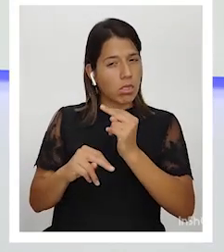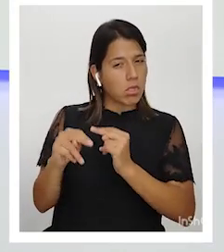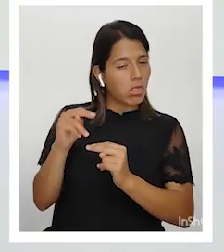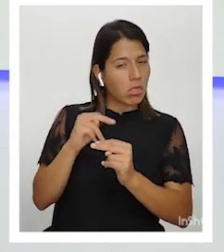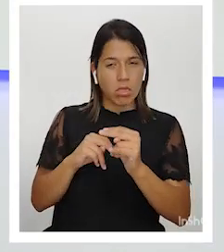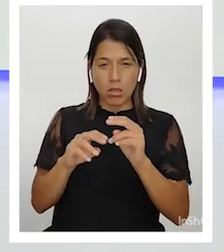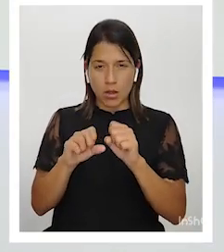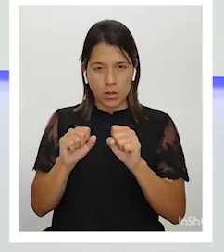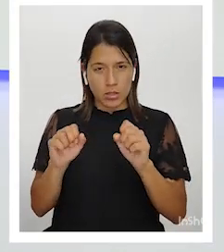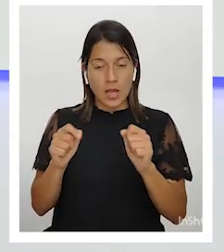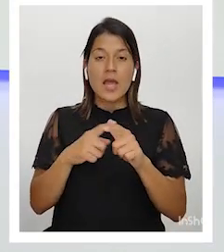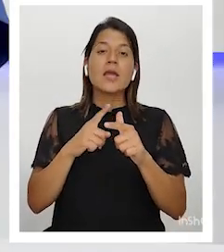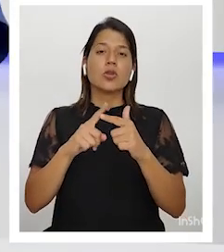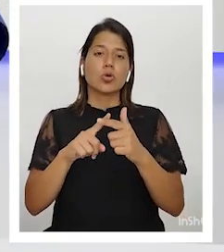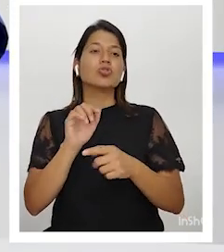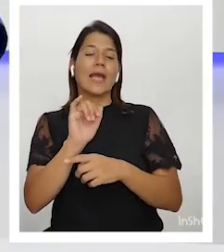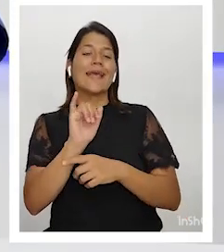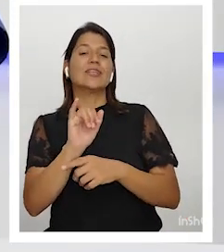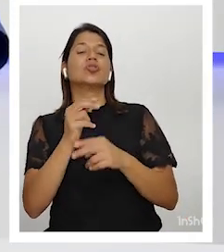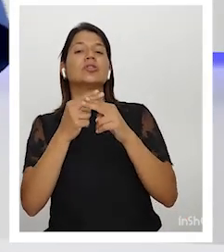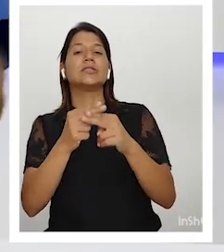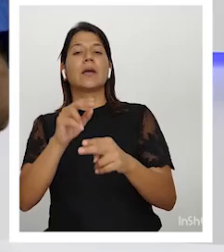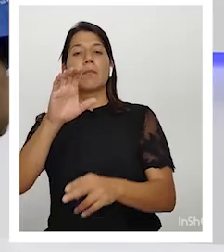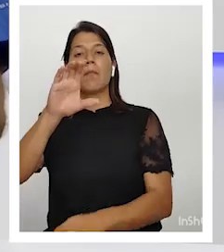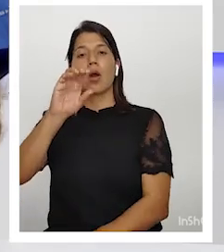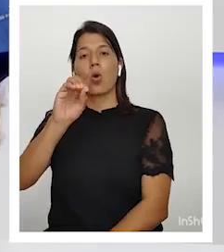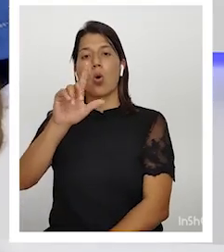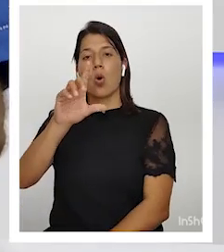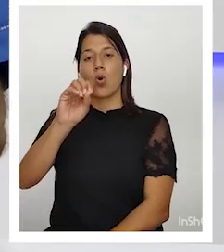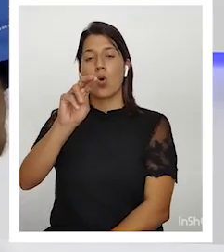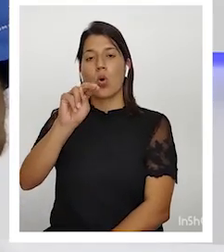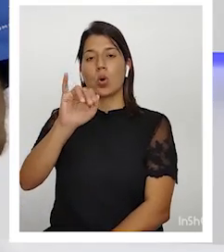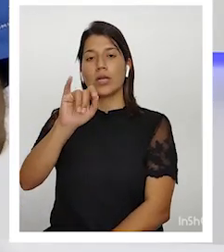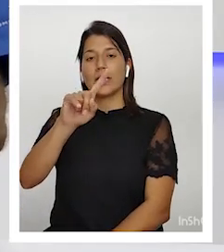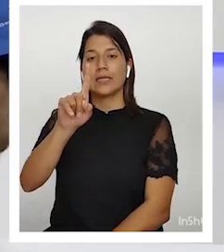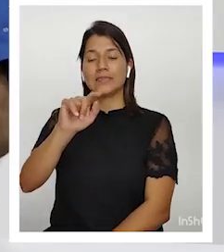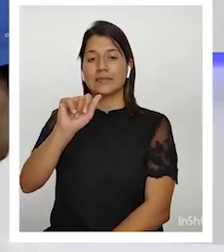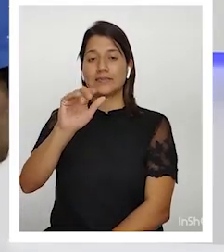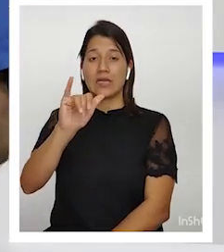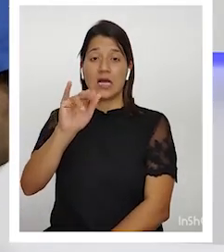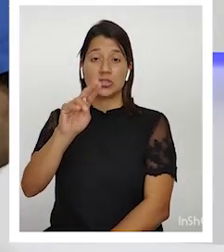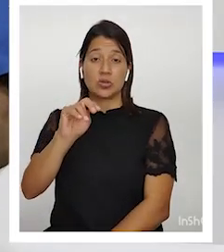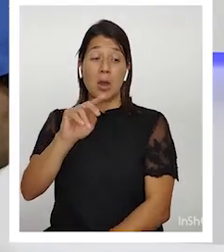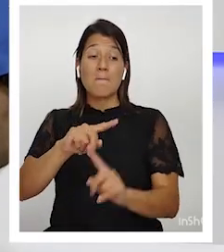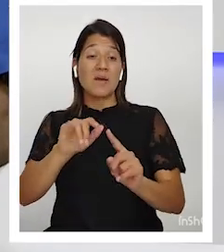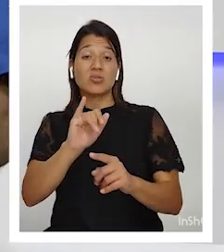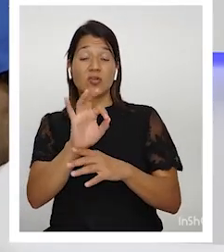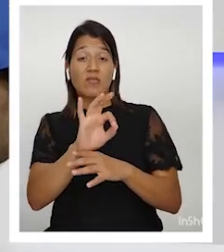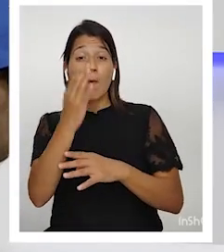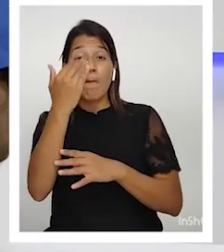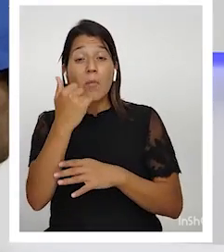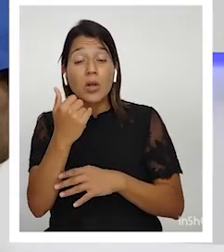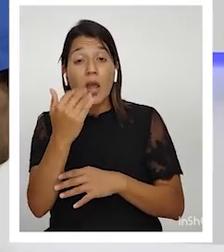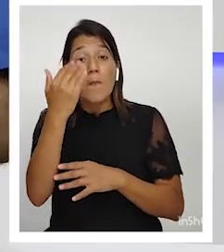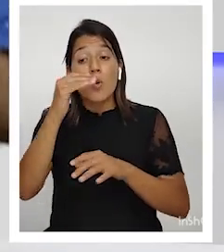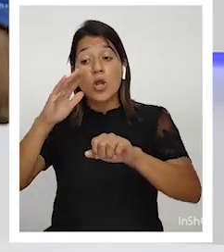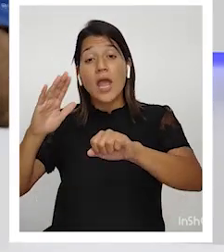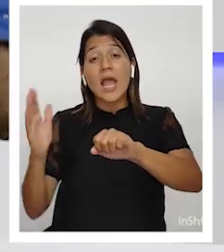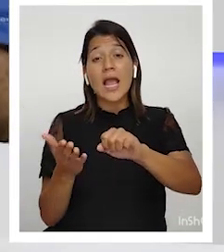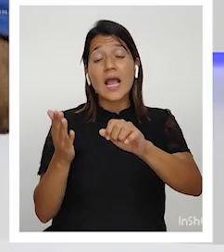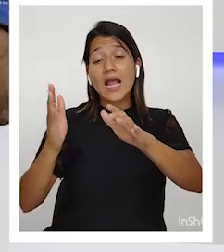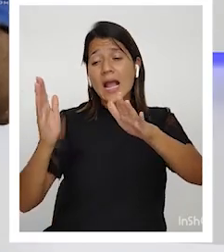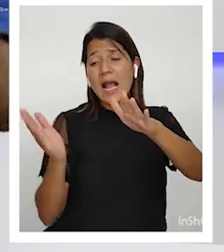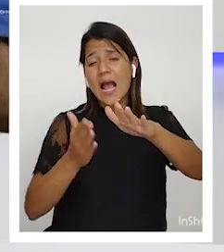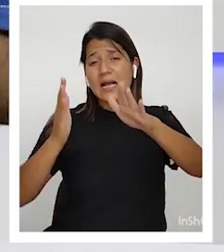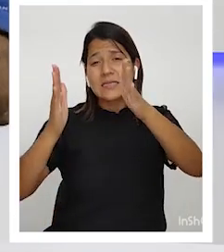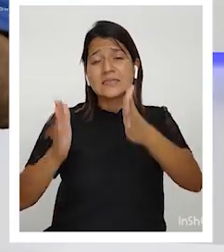Y fue toda la famosa colonización, que eso no estaba sirviendo de gran cosa, porque los campesinos quedaban tirados en el Quinto del Pirucho, sin